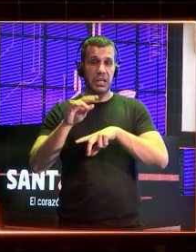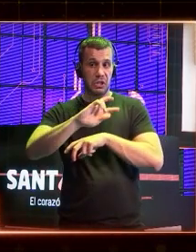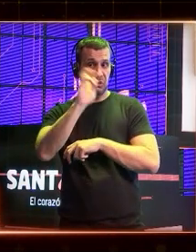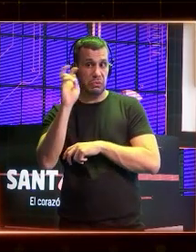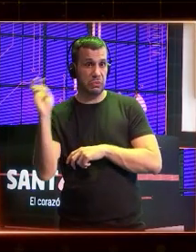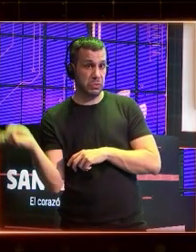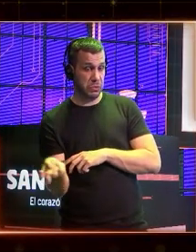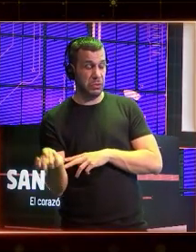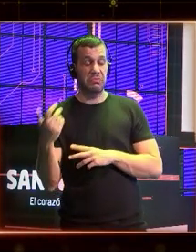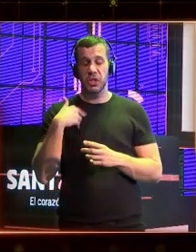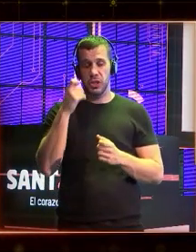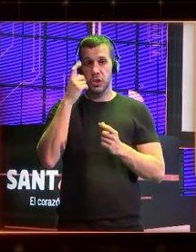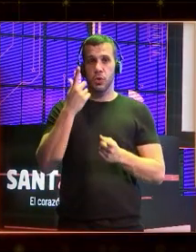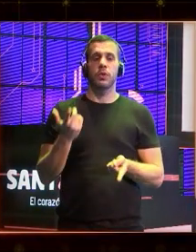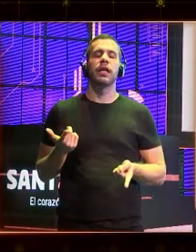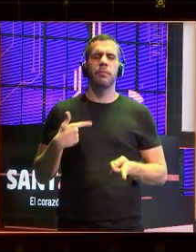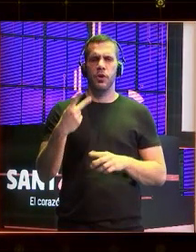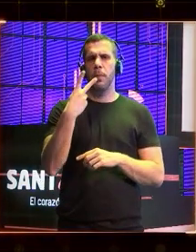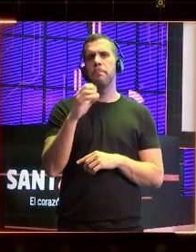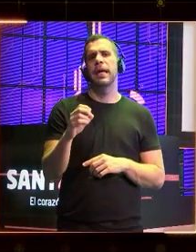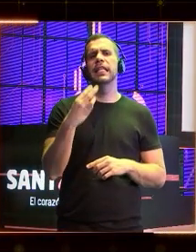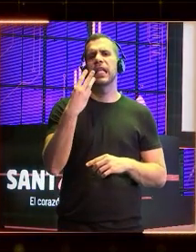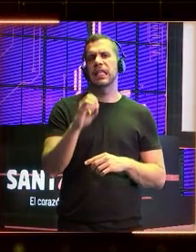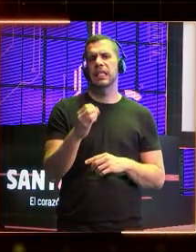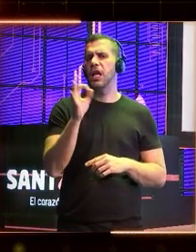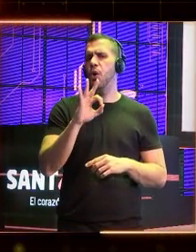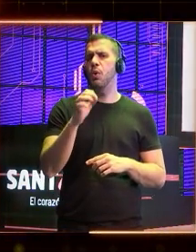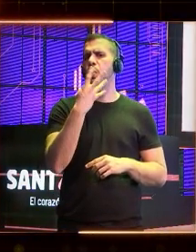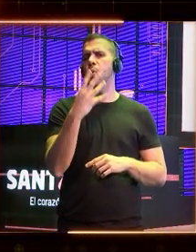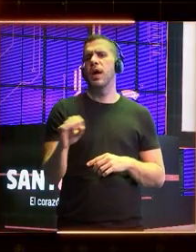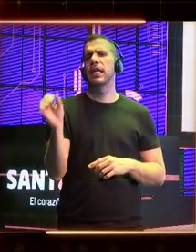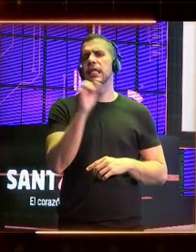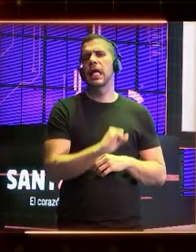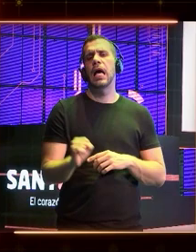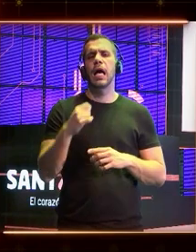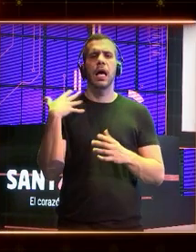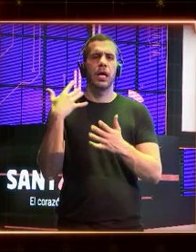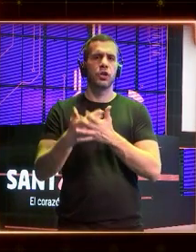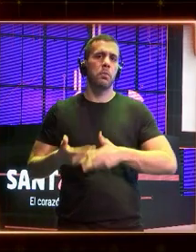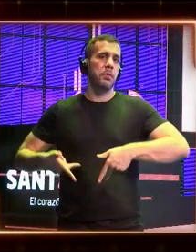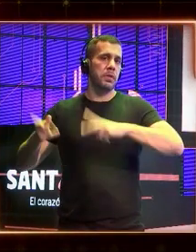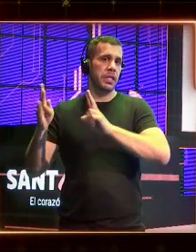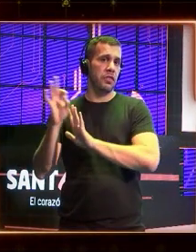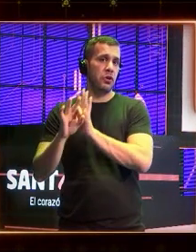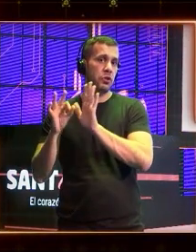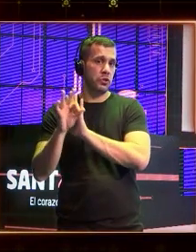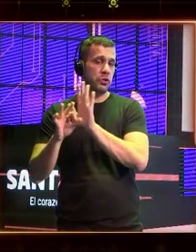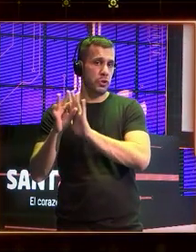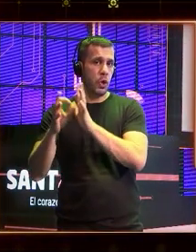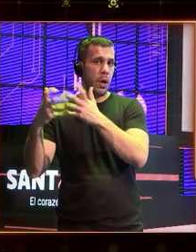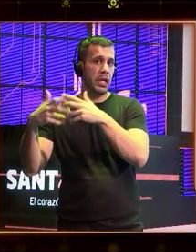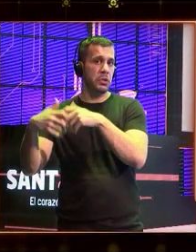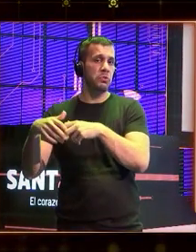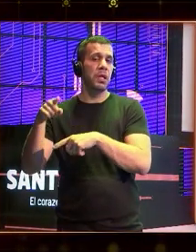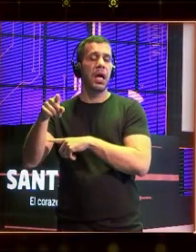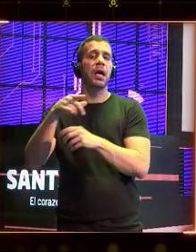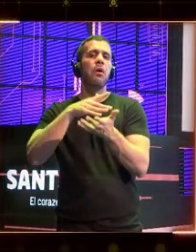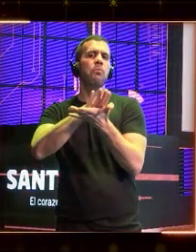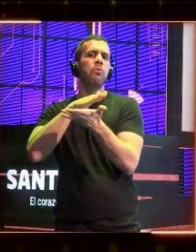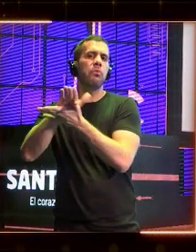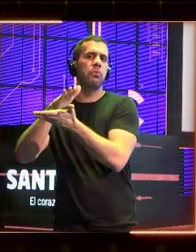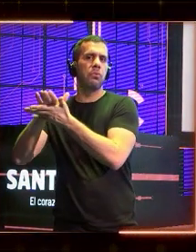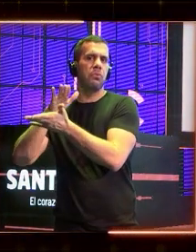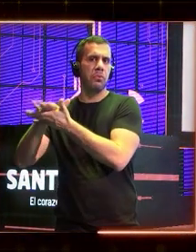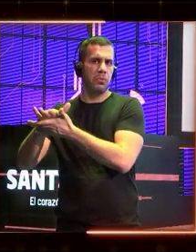se nos ocurría. En cambio, llevamos 20, 30, 40 años permitiendo que la industria del software lance productos al mercado defectuosos